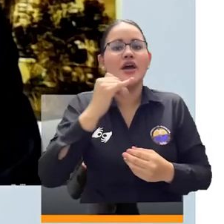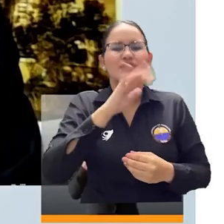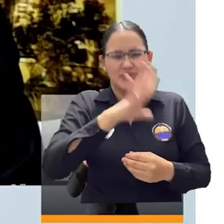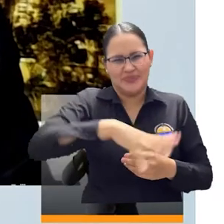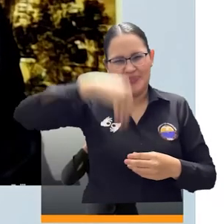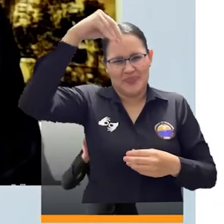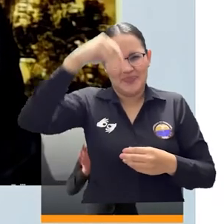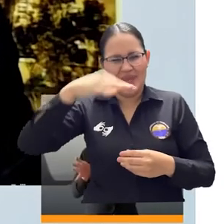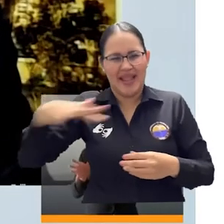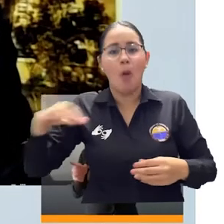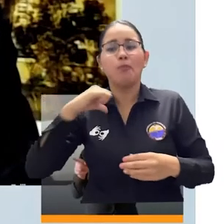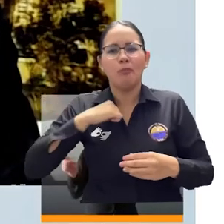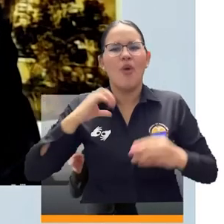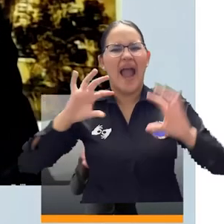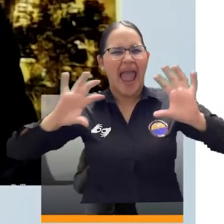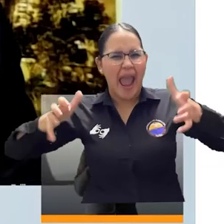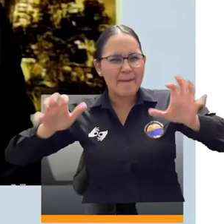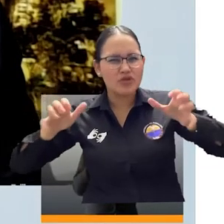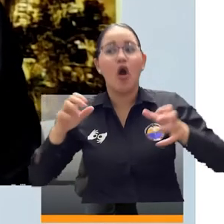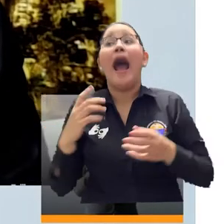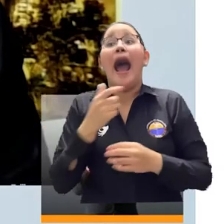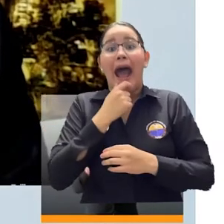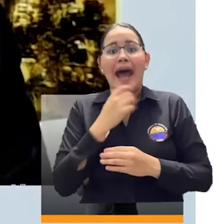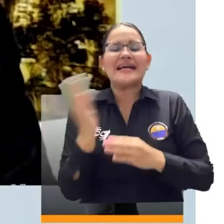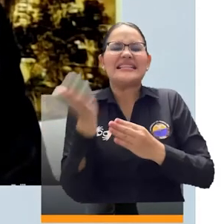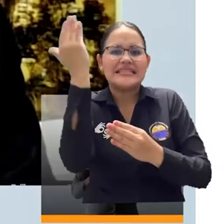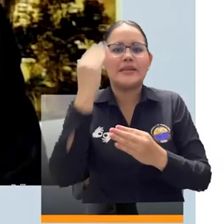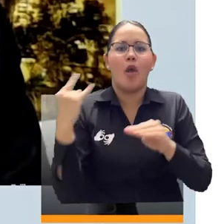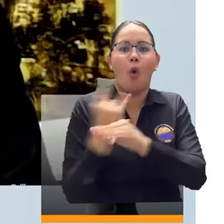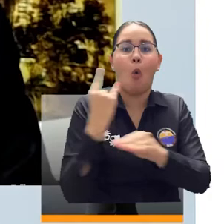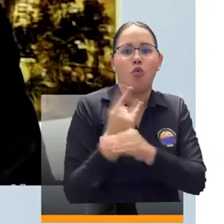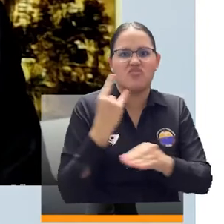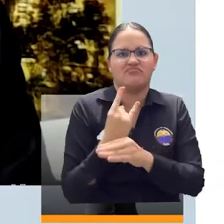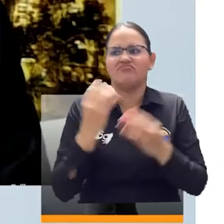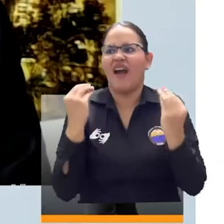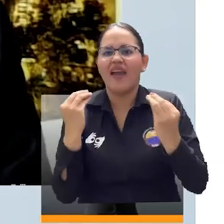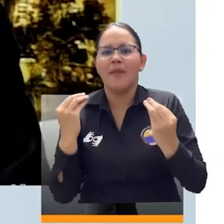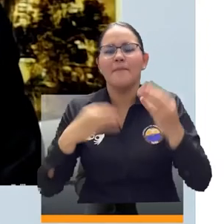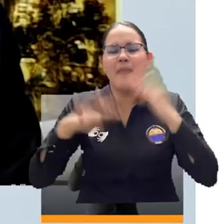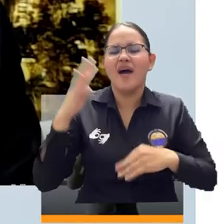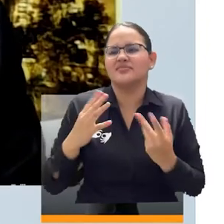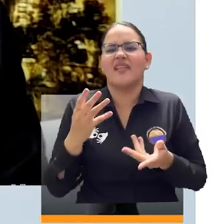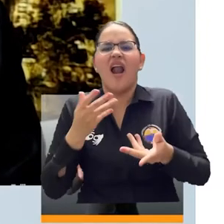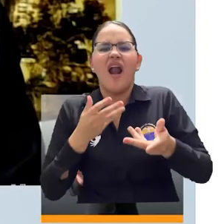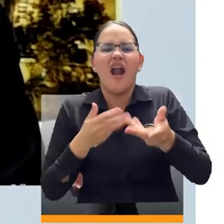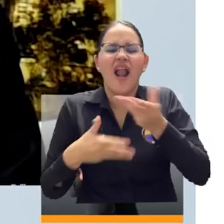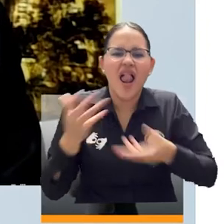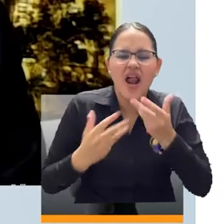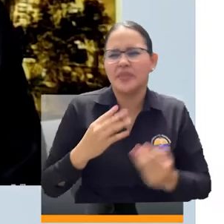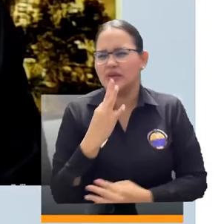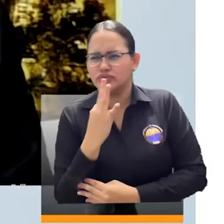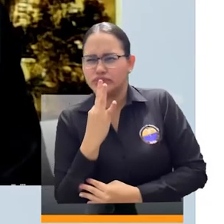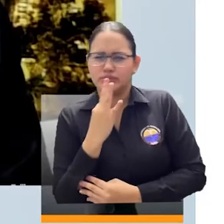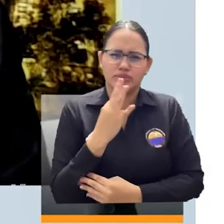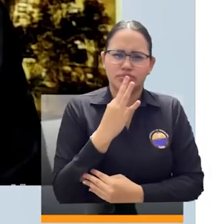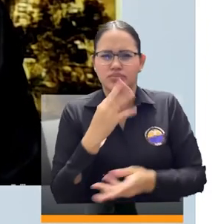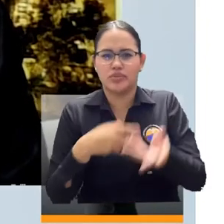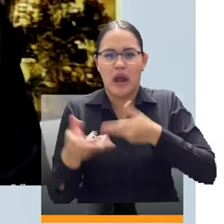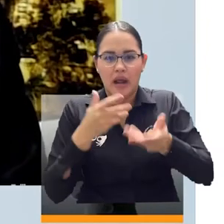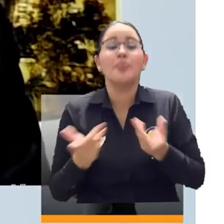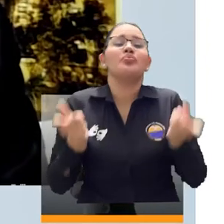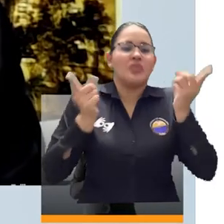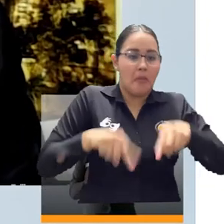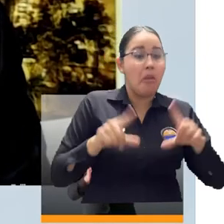y poder formar estudiantes a través de educación radiofónica. Y de igual manera hicimos con Unipaz